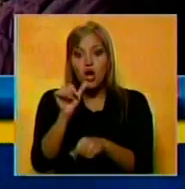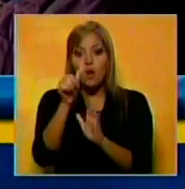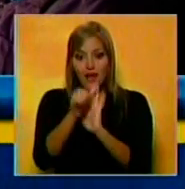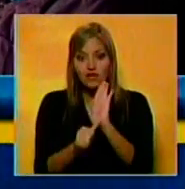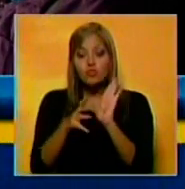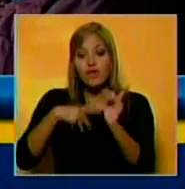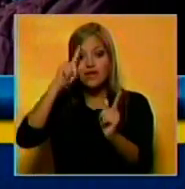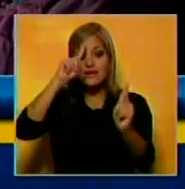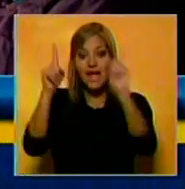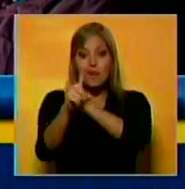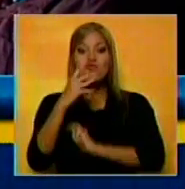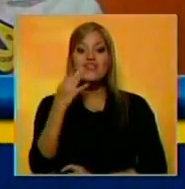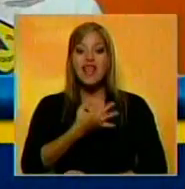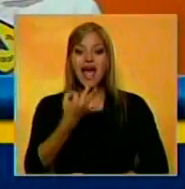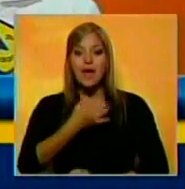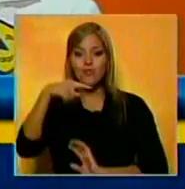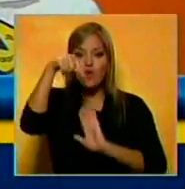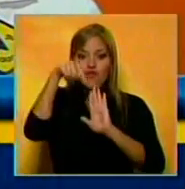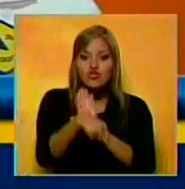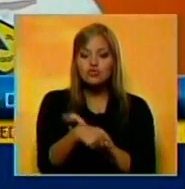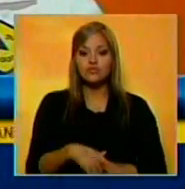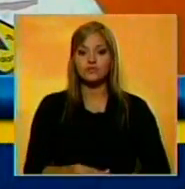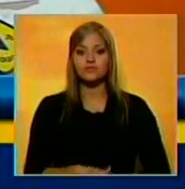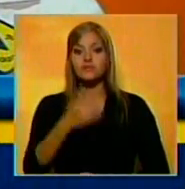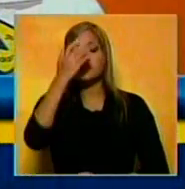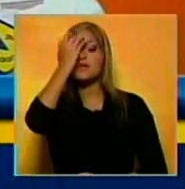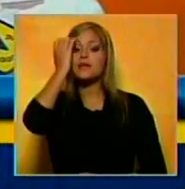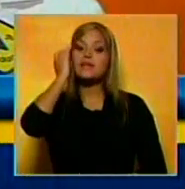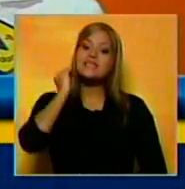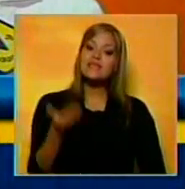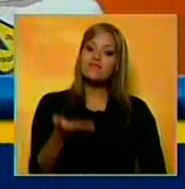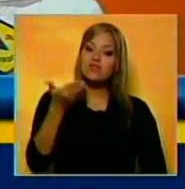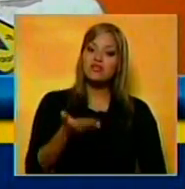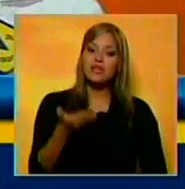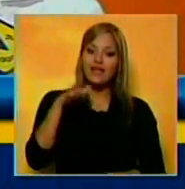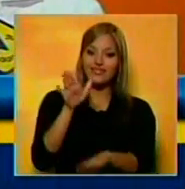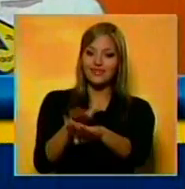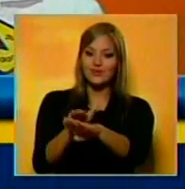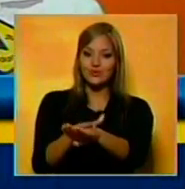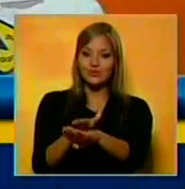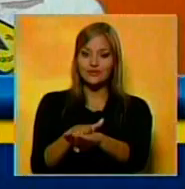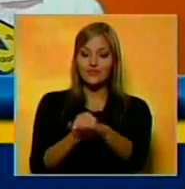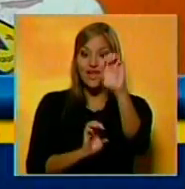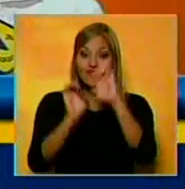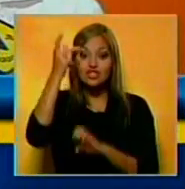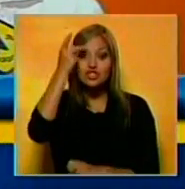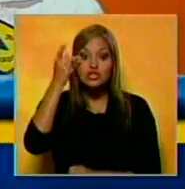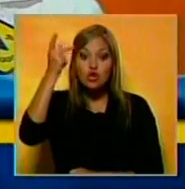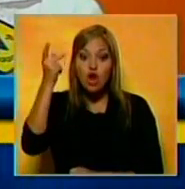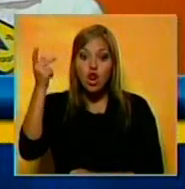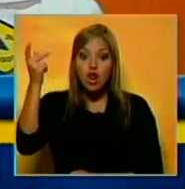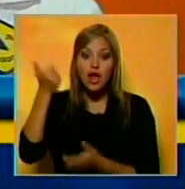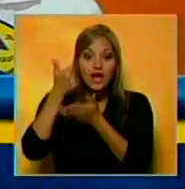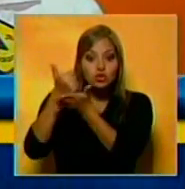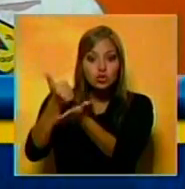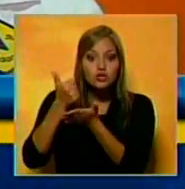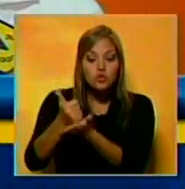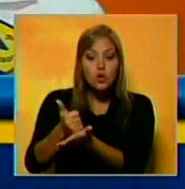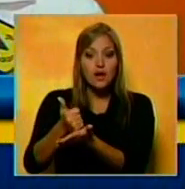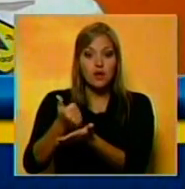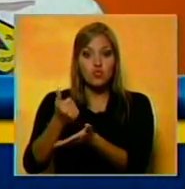lograr el cambio real y profundo. Un punto muy importante, una evaluación psicológica y o